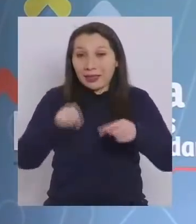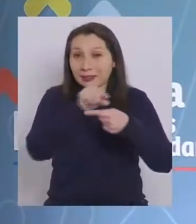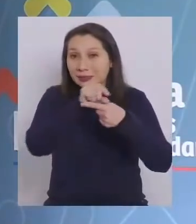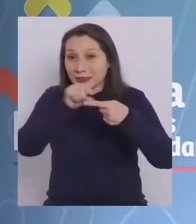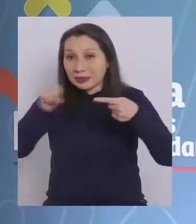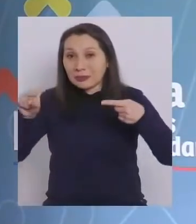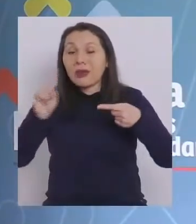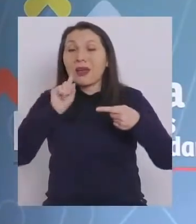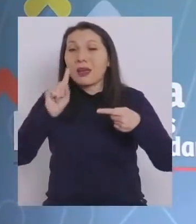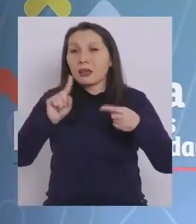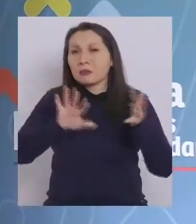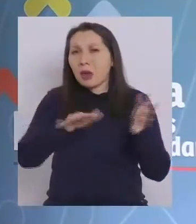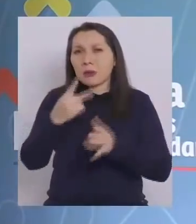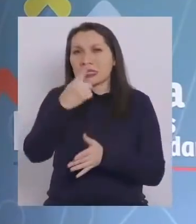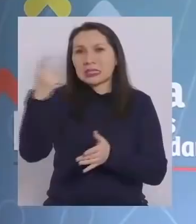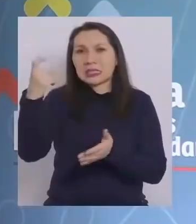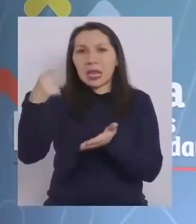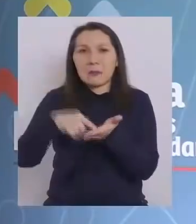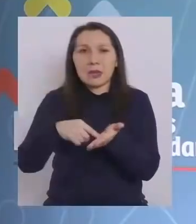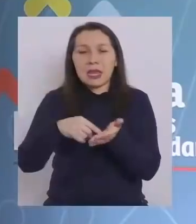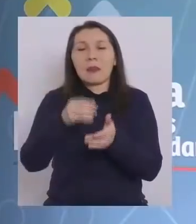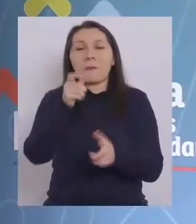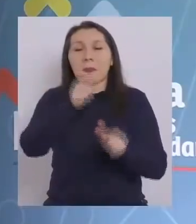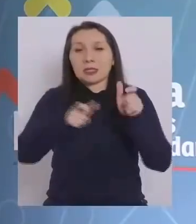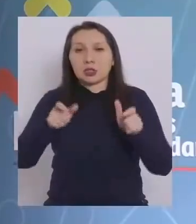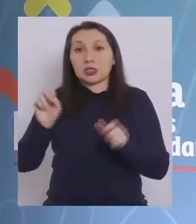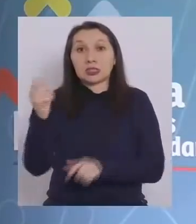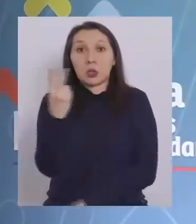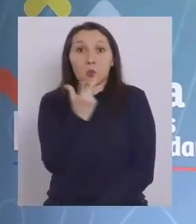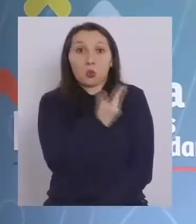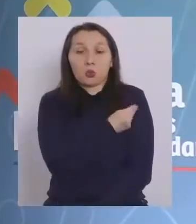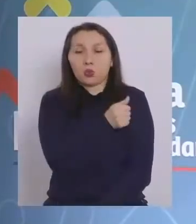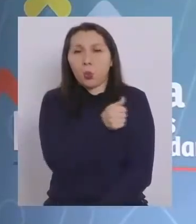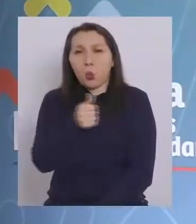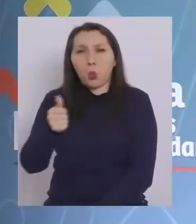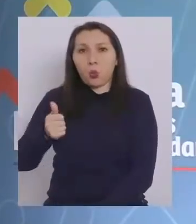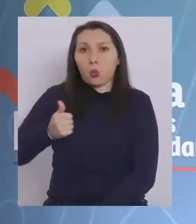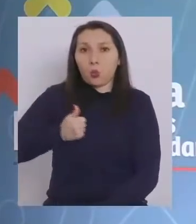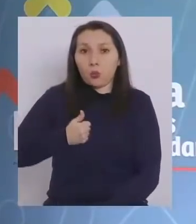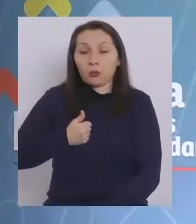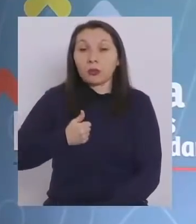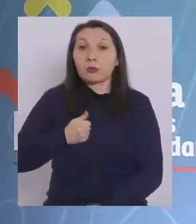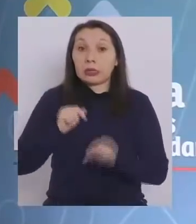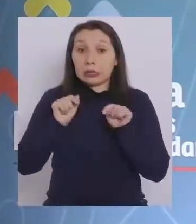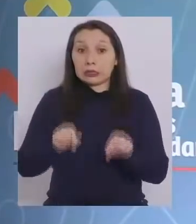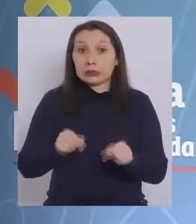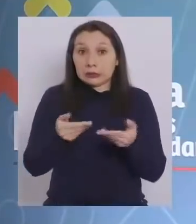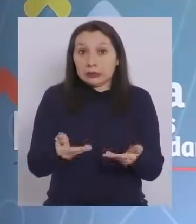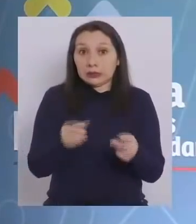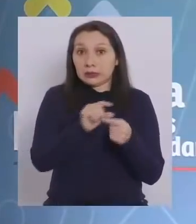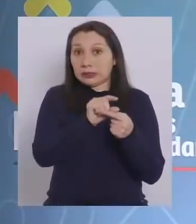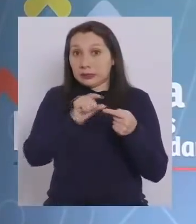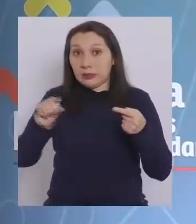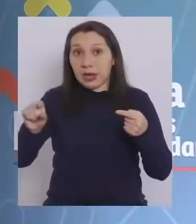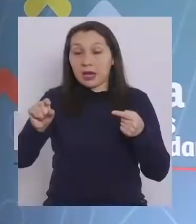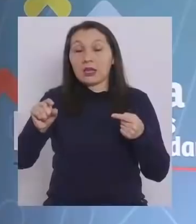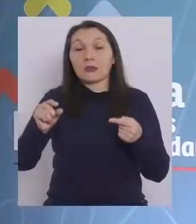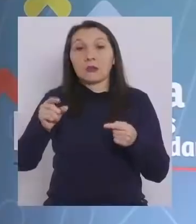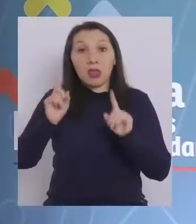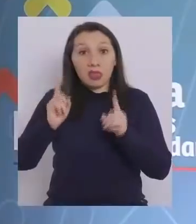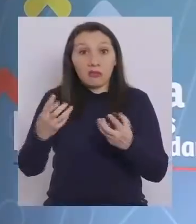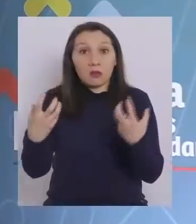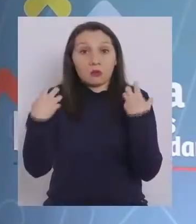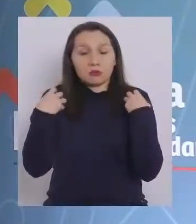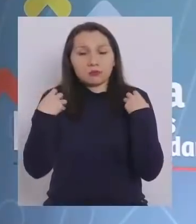vacunarse algo más de 100.000 personas de segunda dosis, si se vacunan todos. Por lo tanto, si esta semana se vacunan esas personas que le